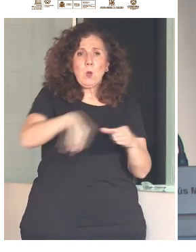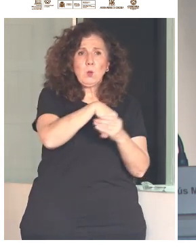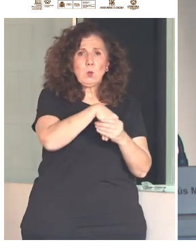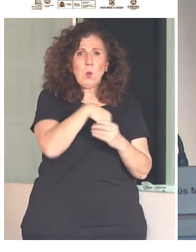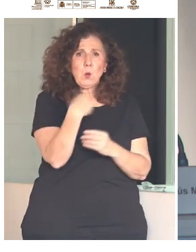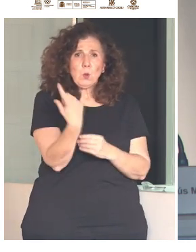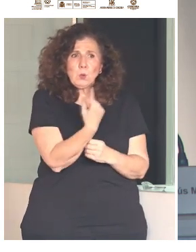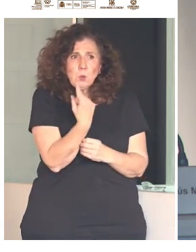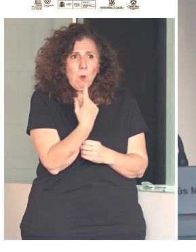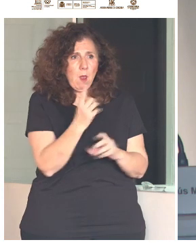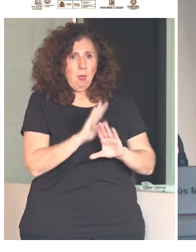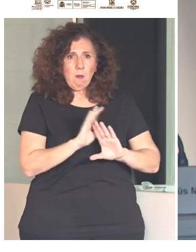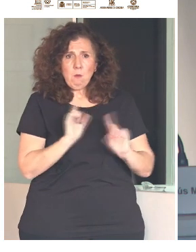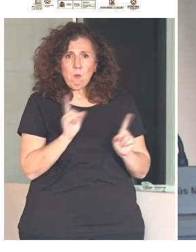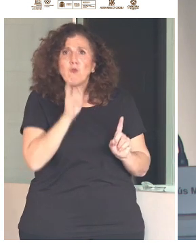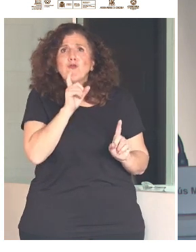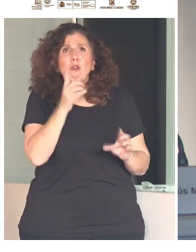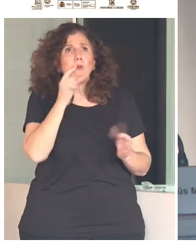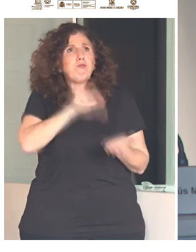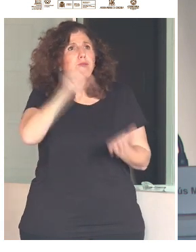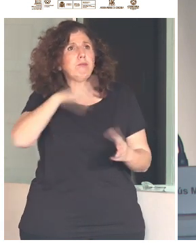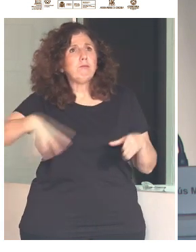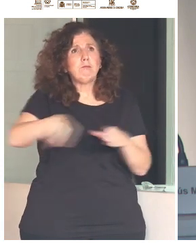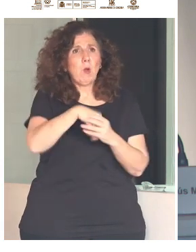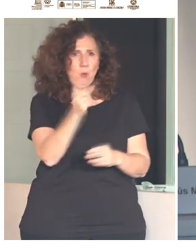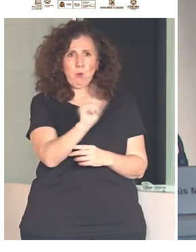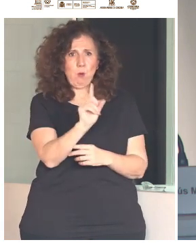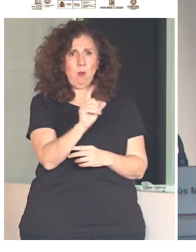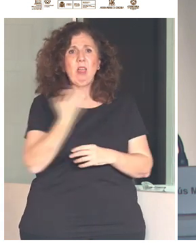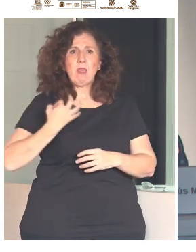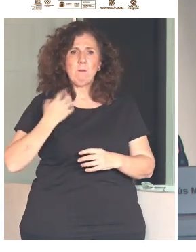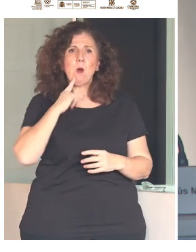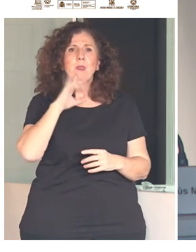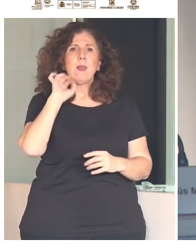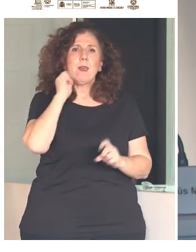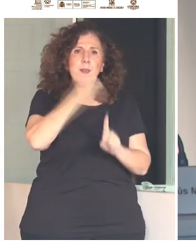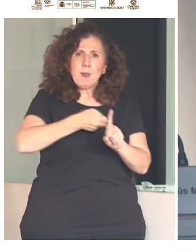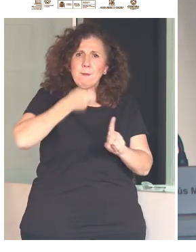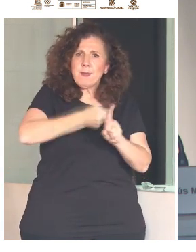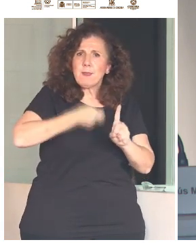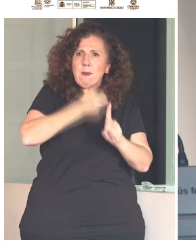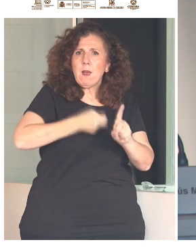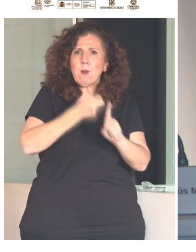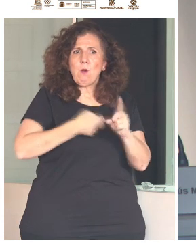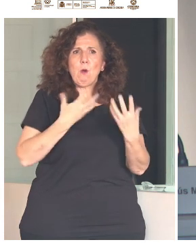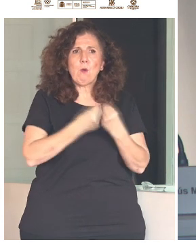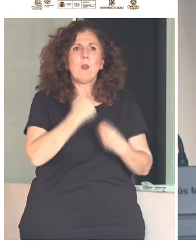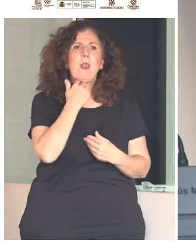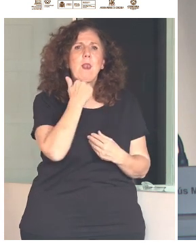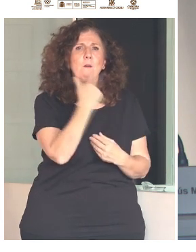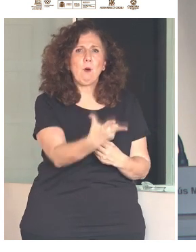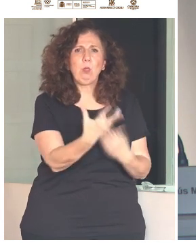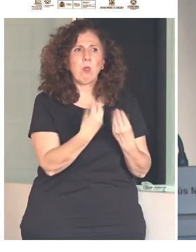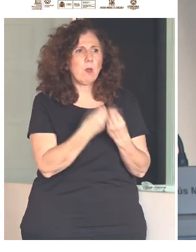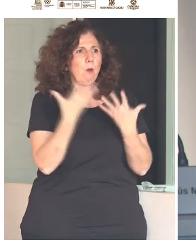Por eso estamos hoy aquí. Se reivindica y se construye con la voz, con las manos de todas